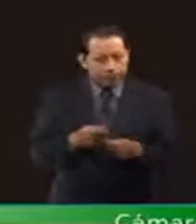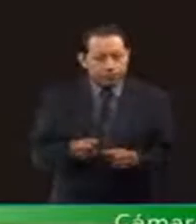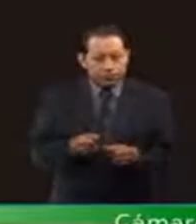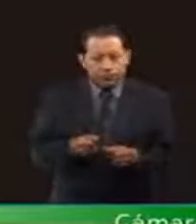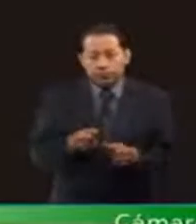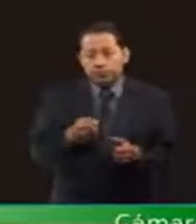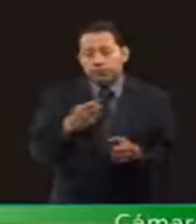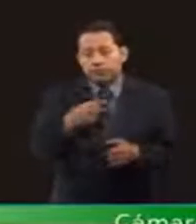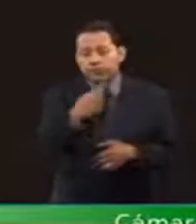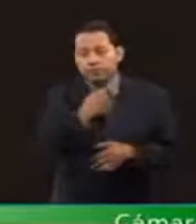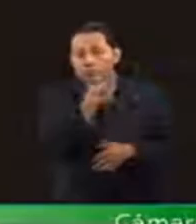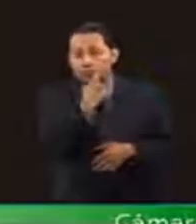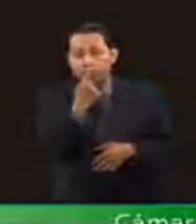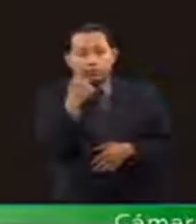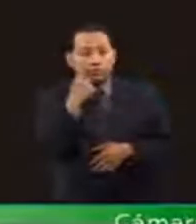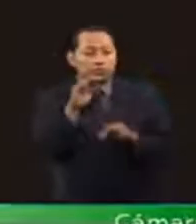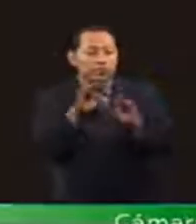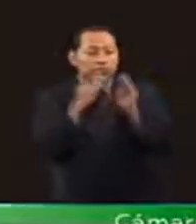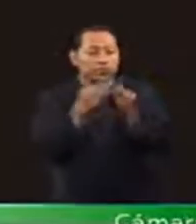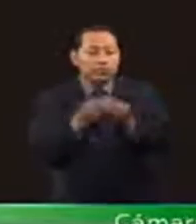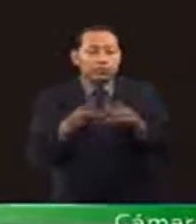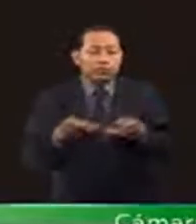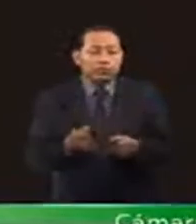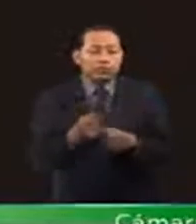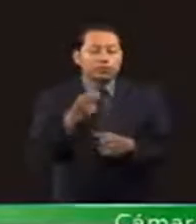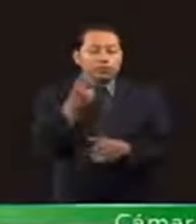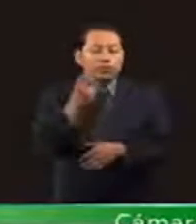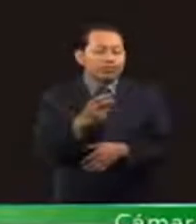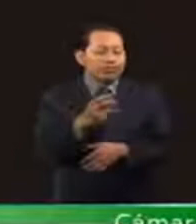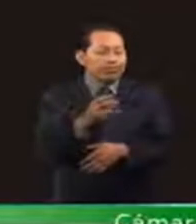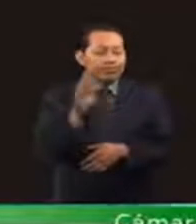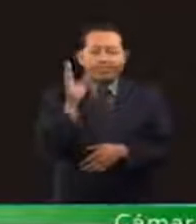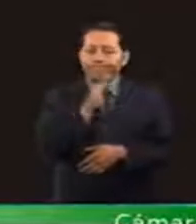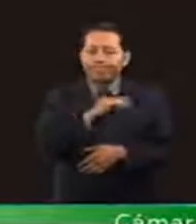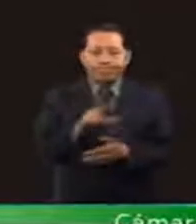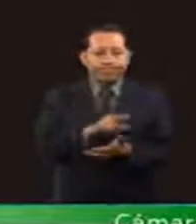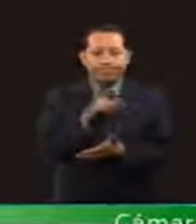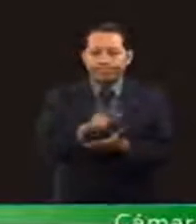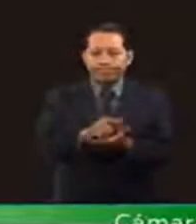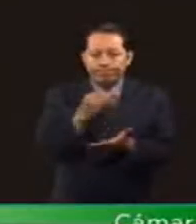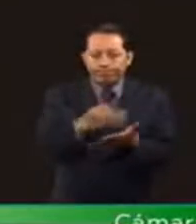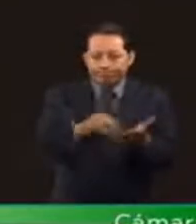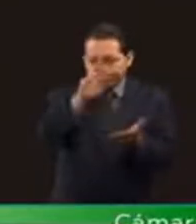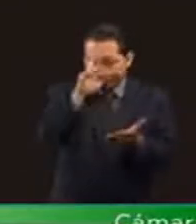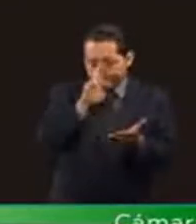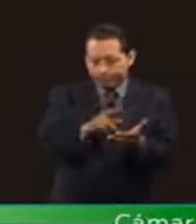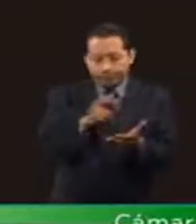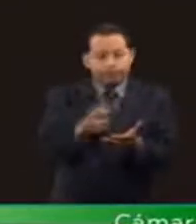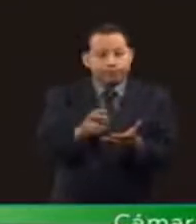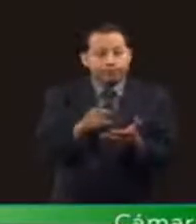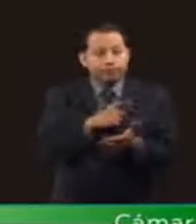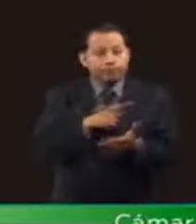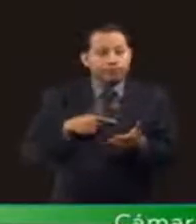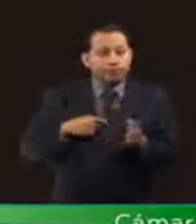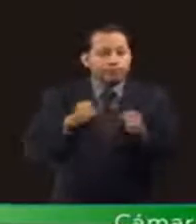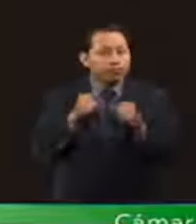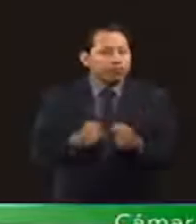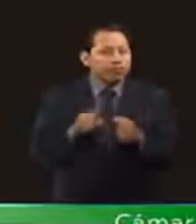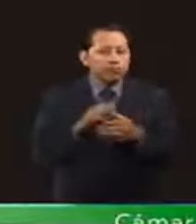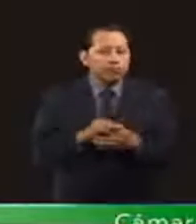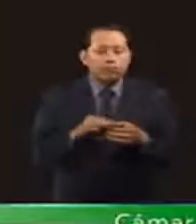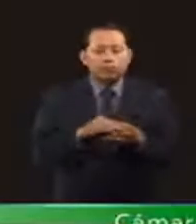discrecionalmente es un crimen. Debemos asegurarnos que los recursos